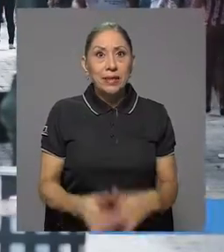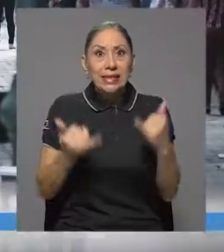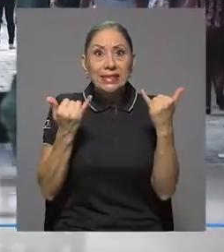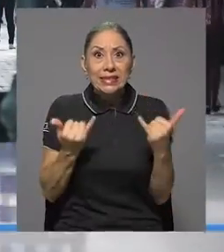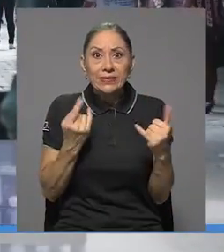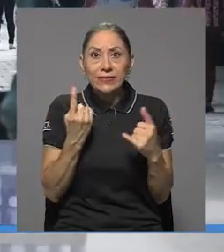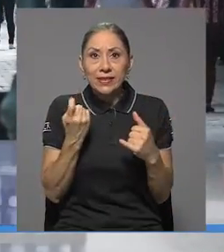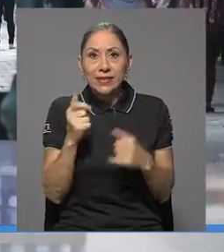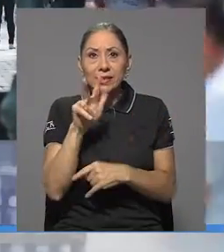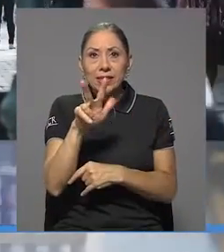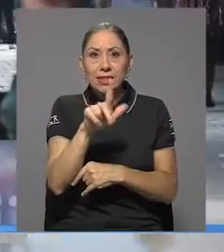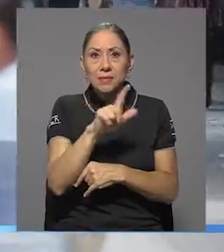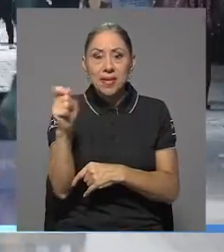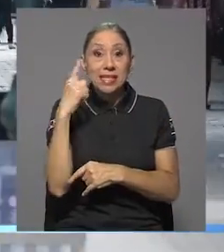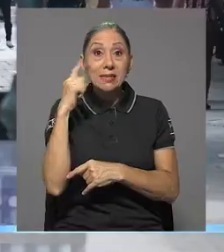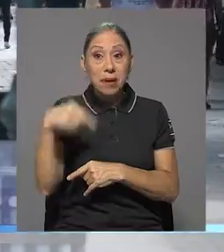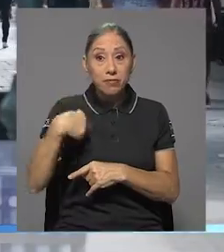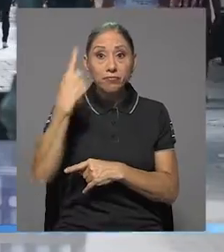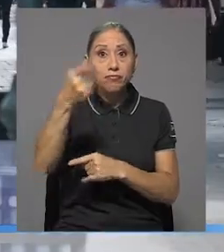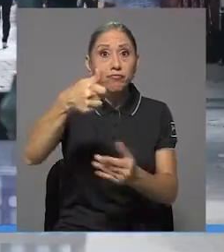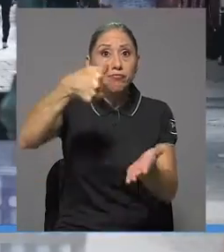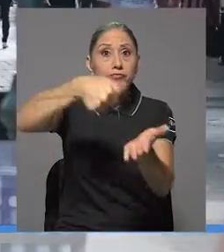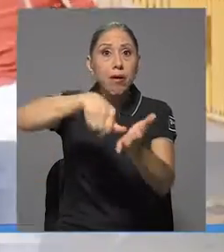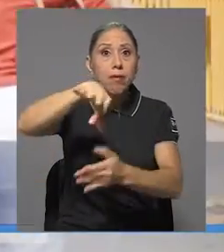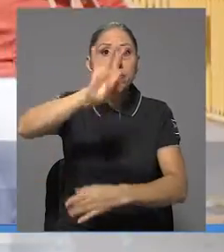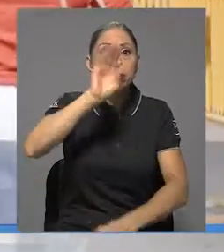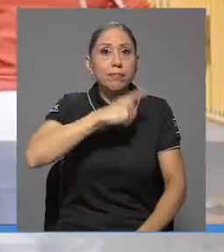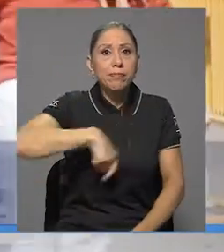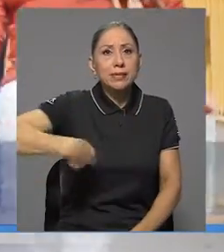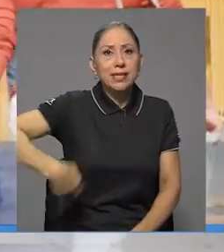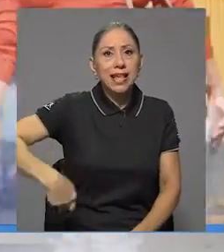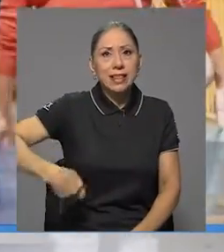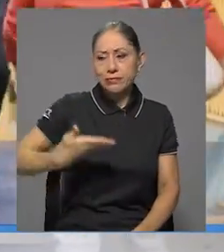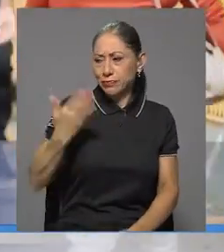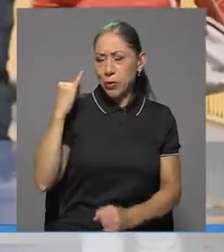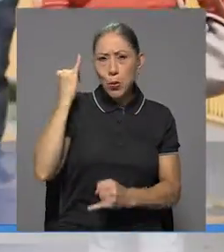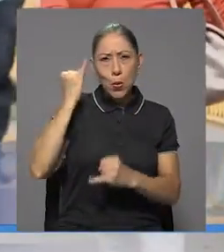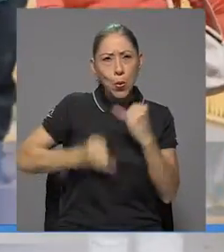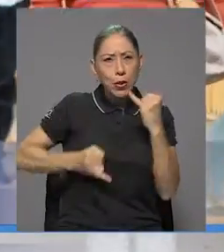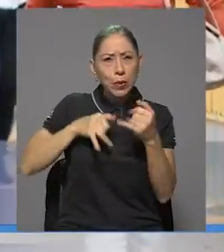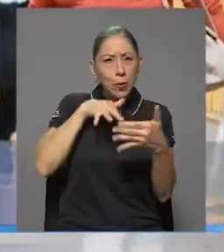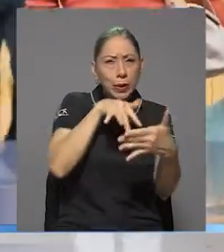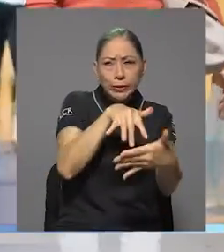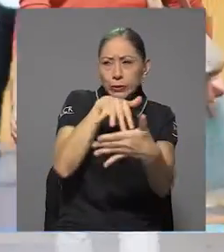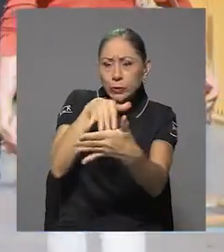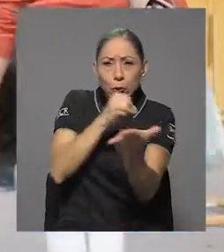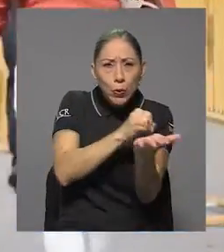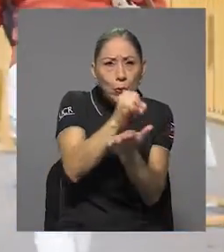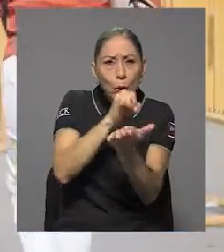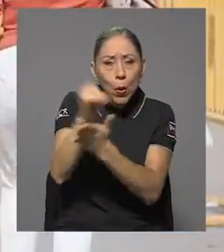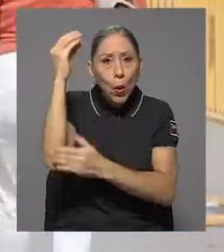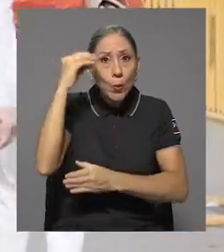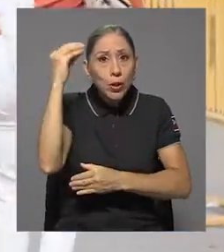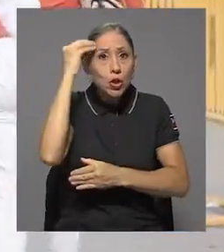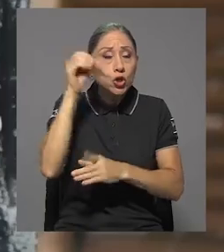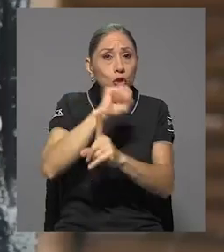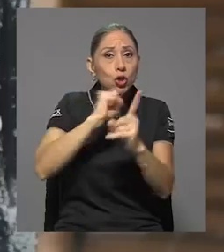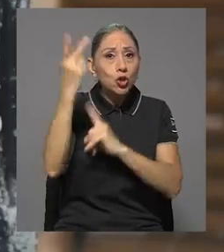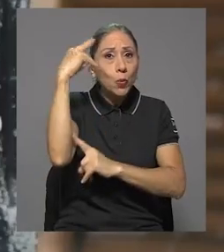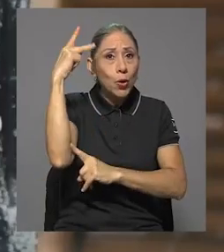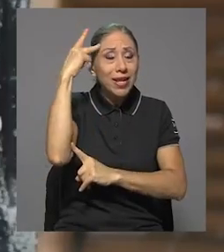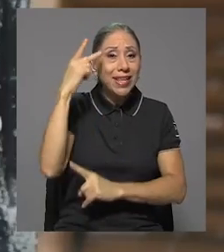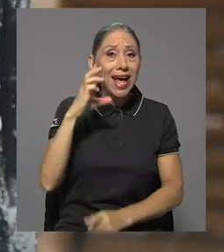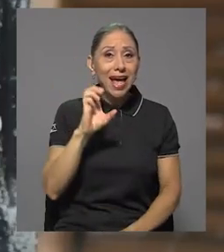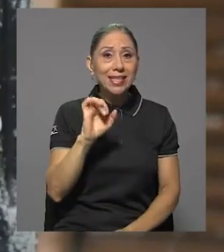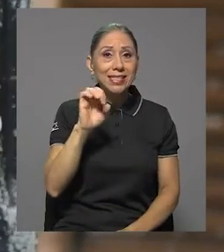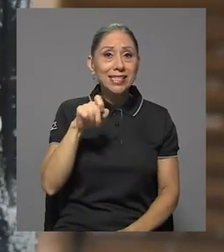Estamos a tres meses de las elecciones presidenciales y de acuerdo con el último estudio de opinión sociopolítica del CIEP, la